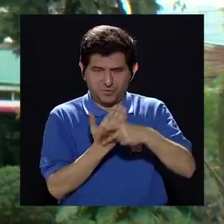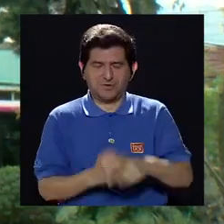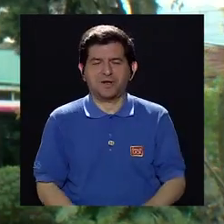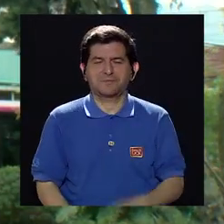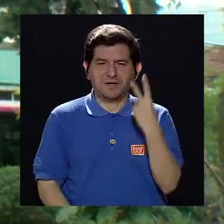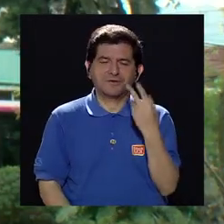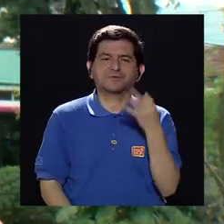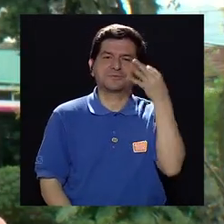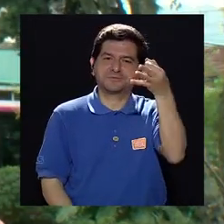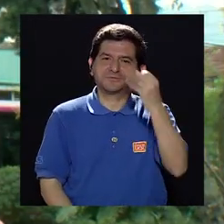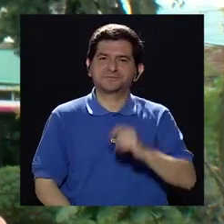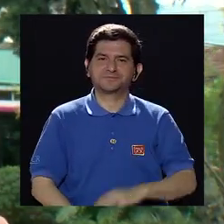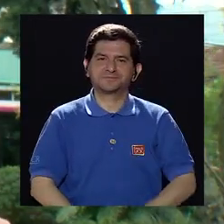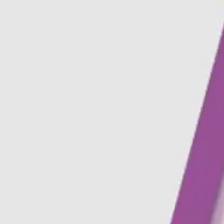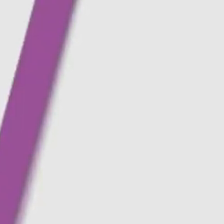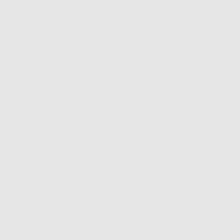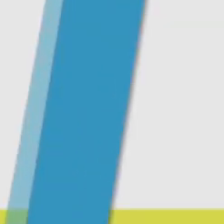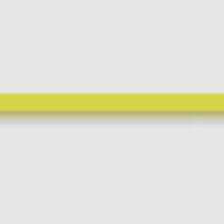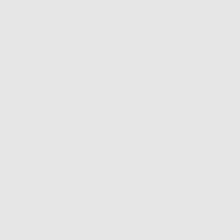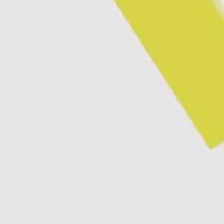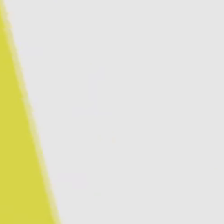siguiente edición. Hasta pronto.